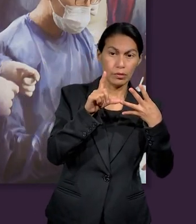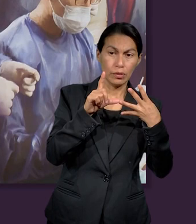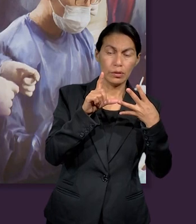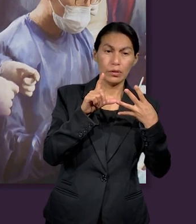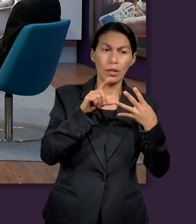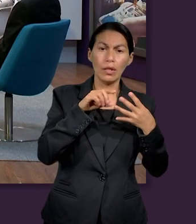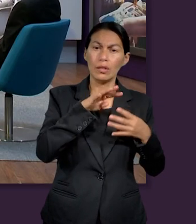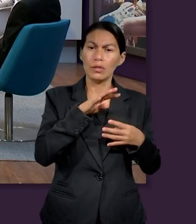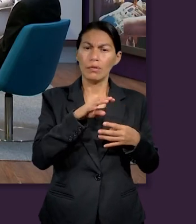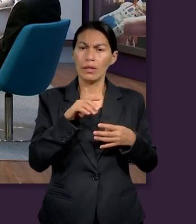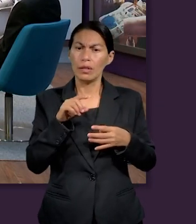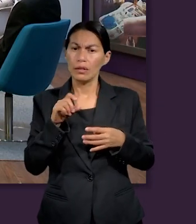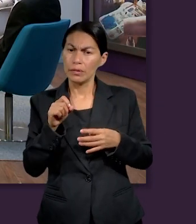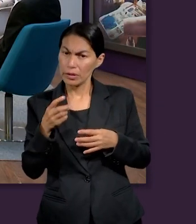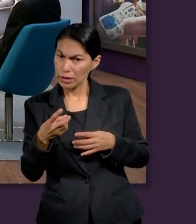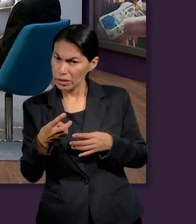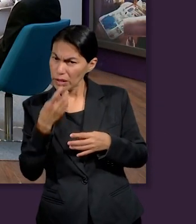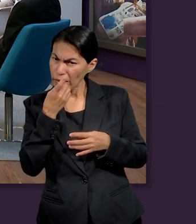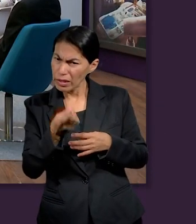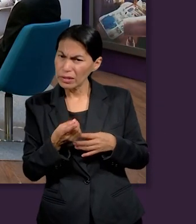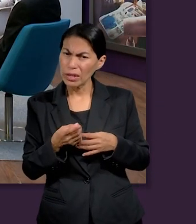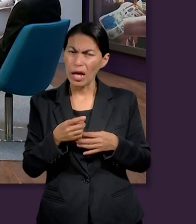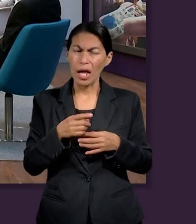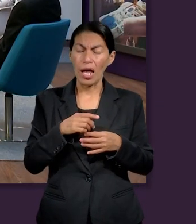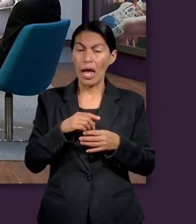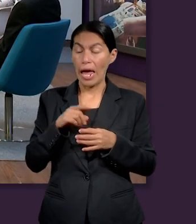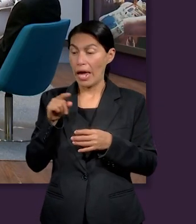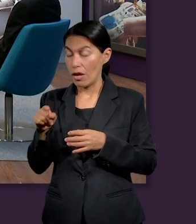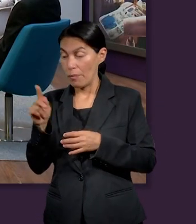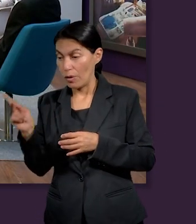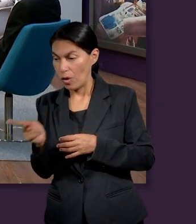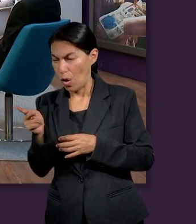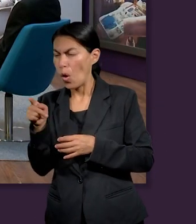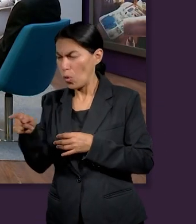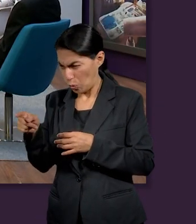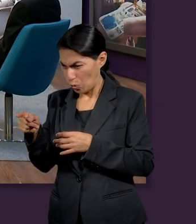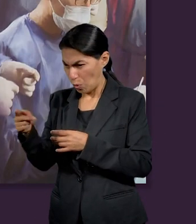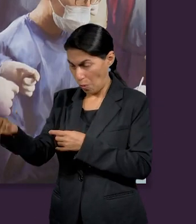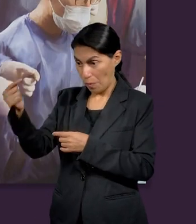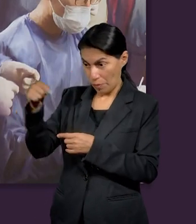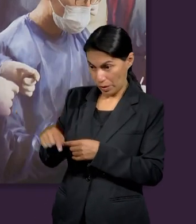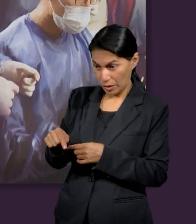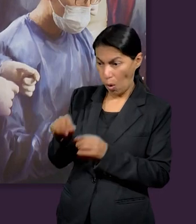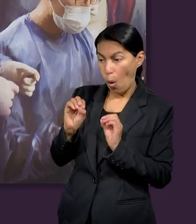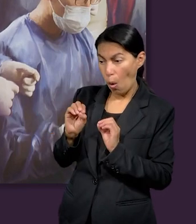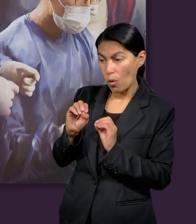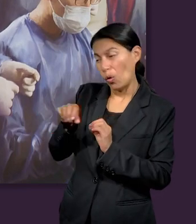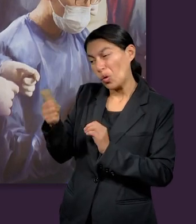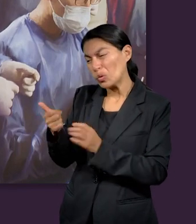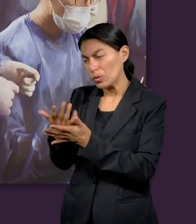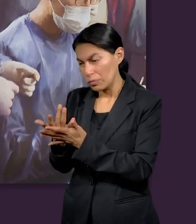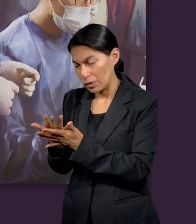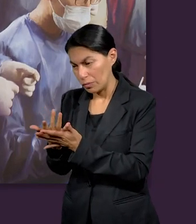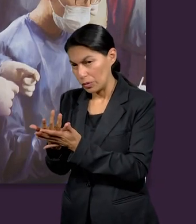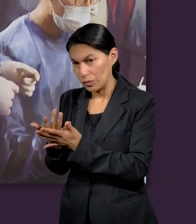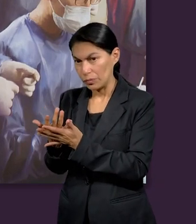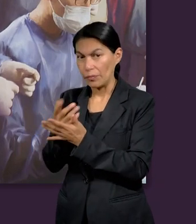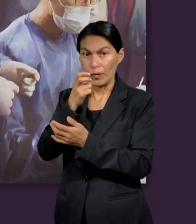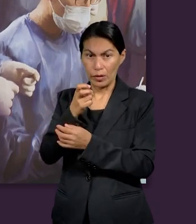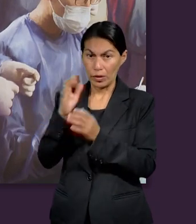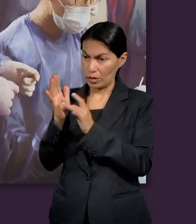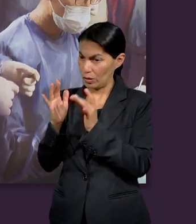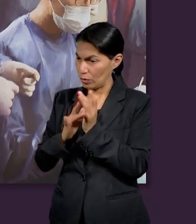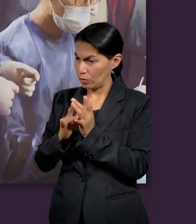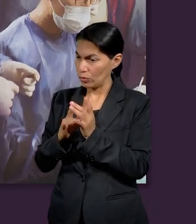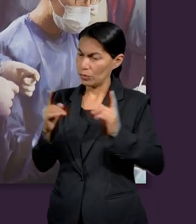del 19 al 23, dice, y los envió al Señor a preguntarle, ¿Eres tú el que ha de venir